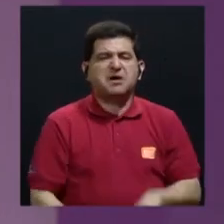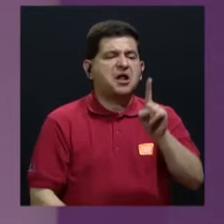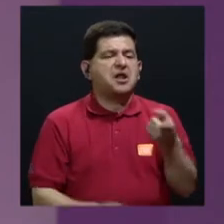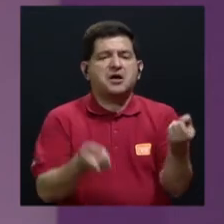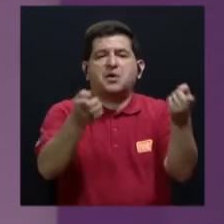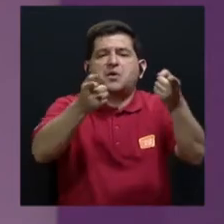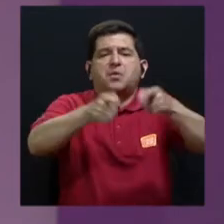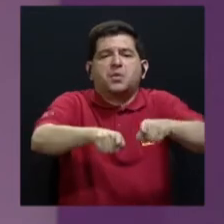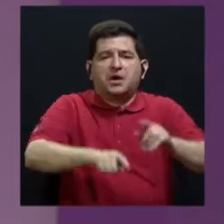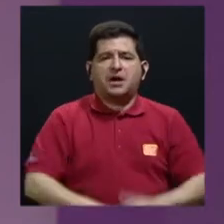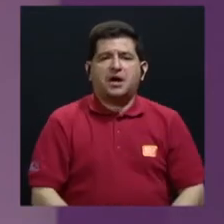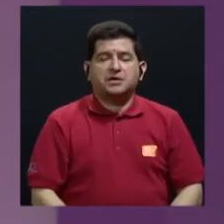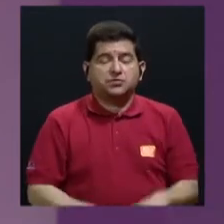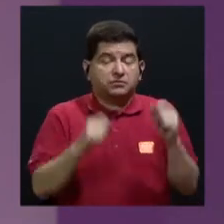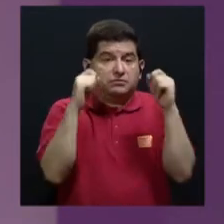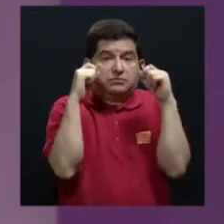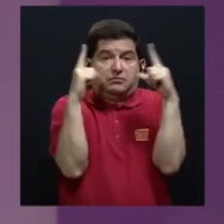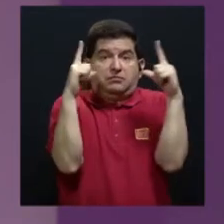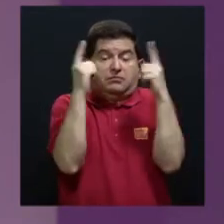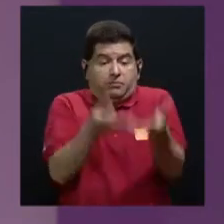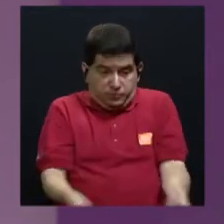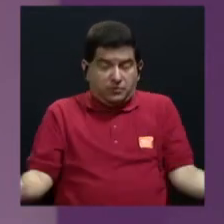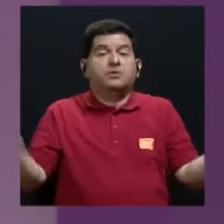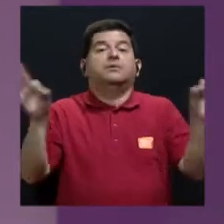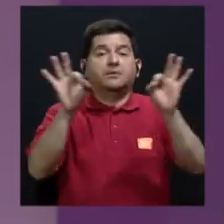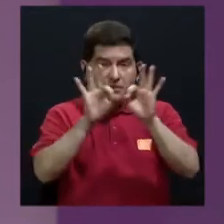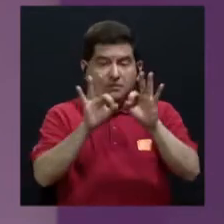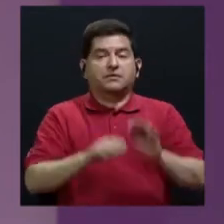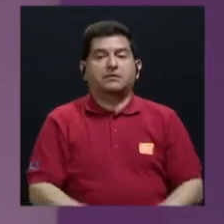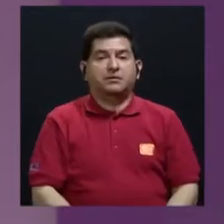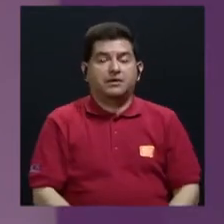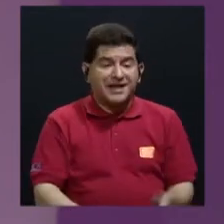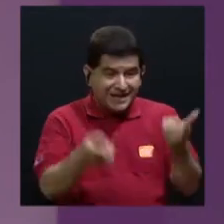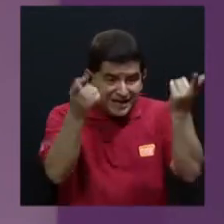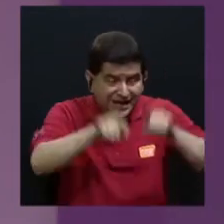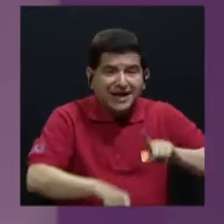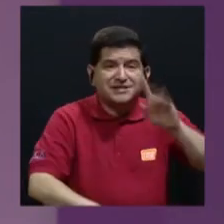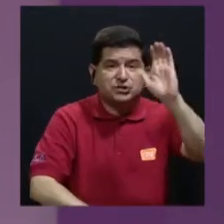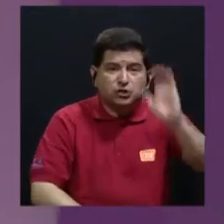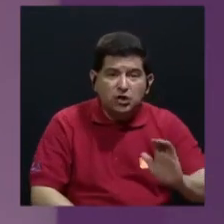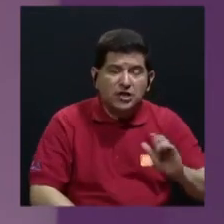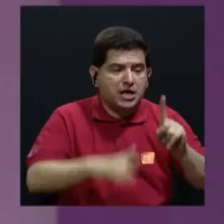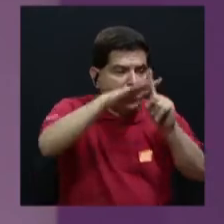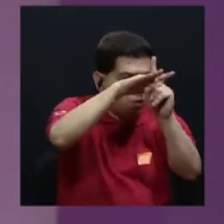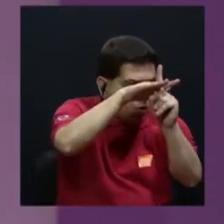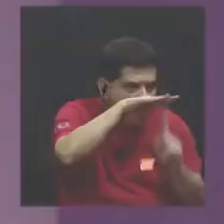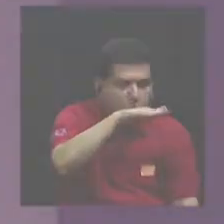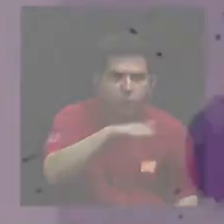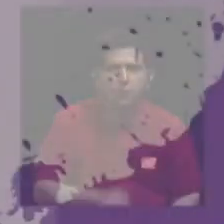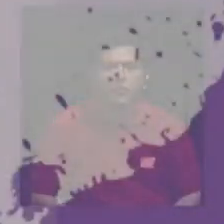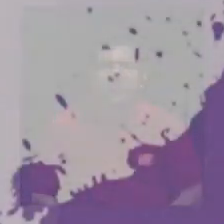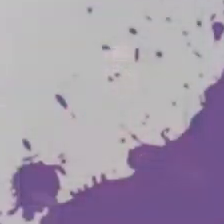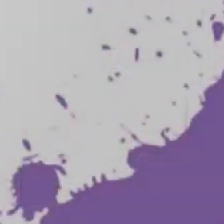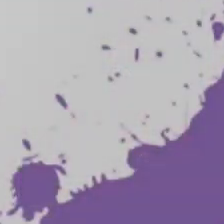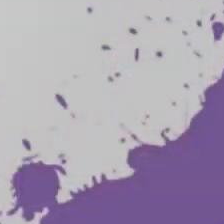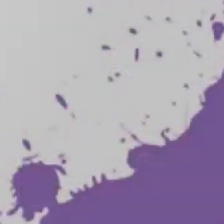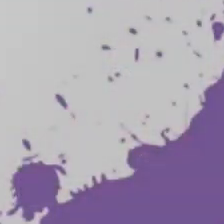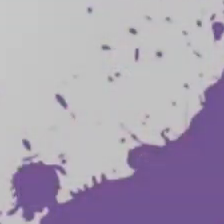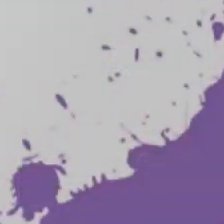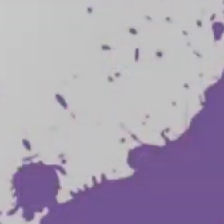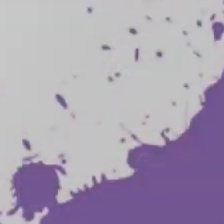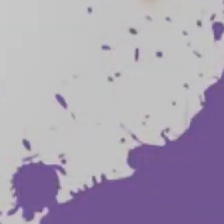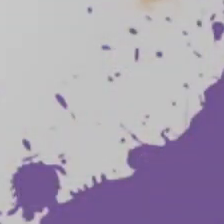impresionantemente importante. Es el caso de un niño desaparecido, de los 5 mil niños